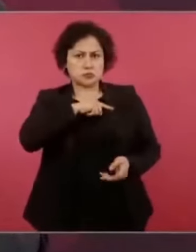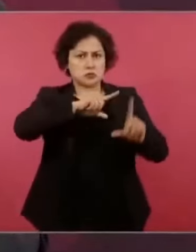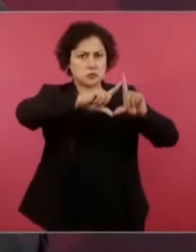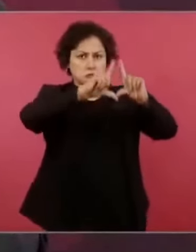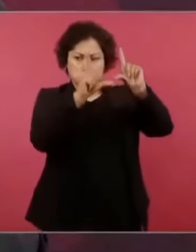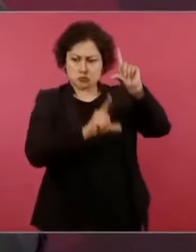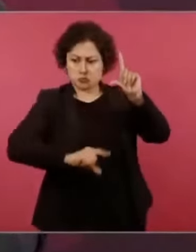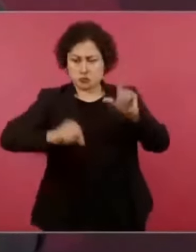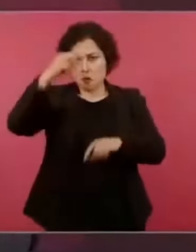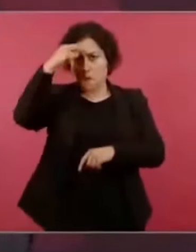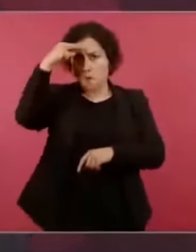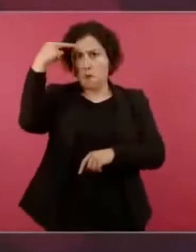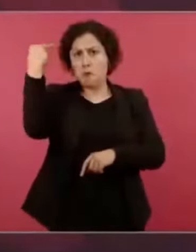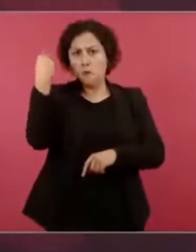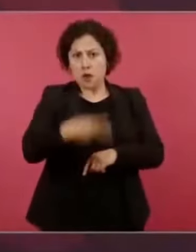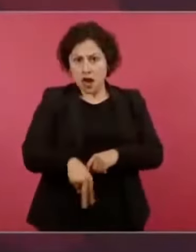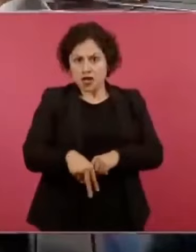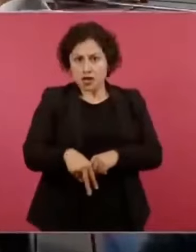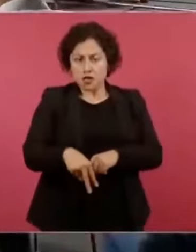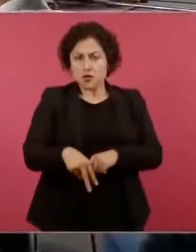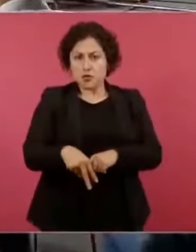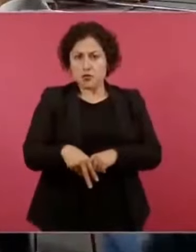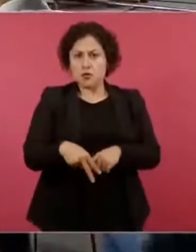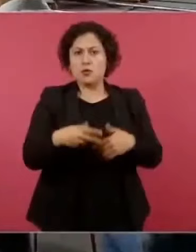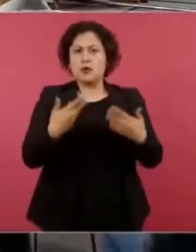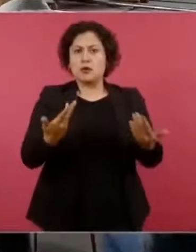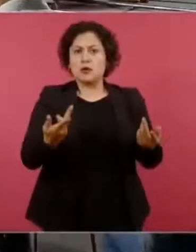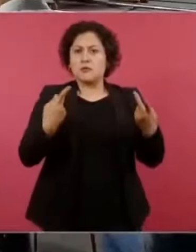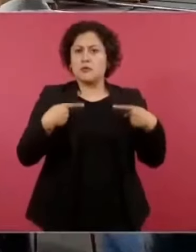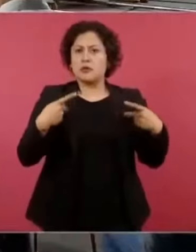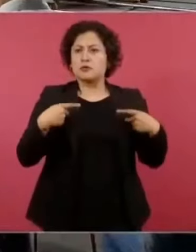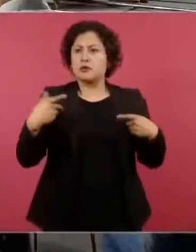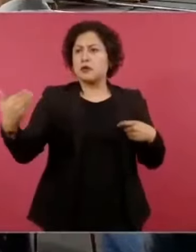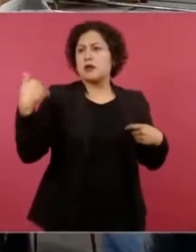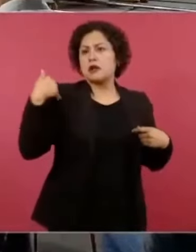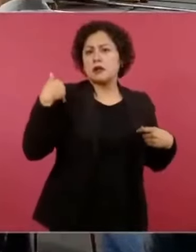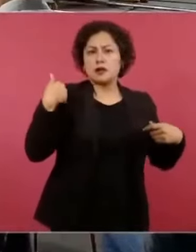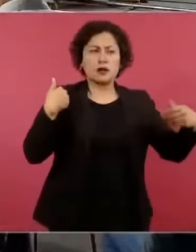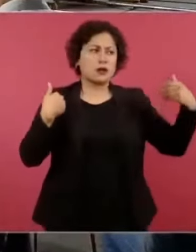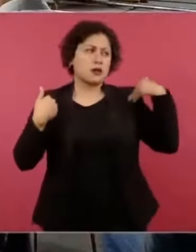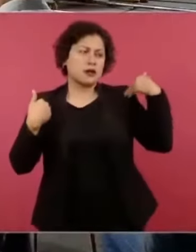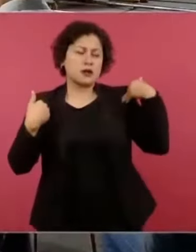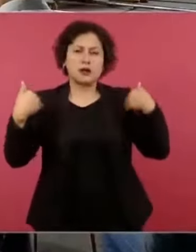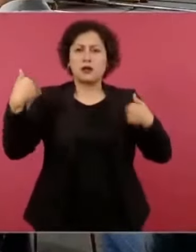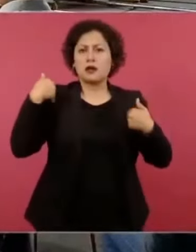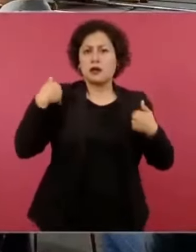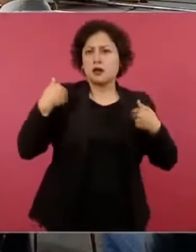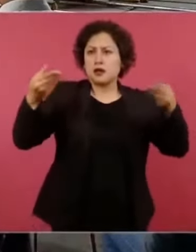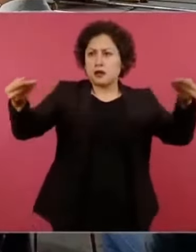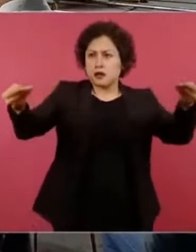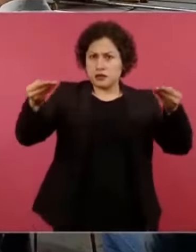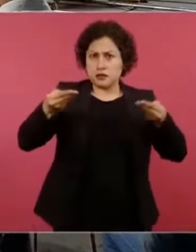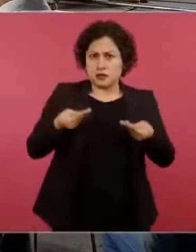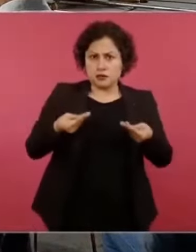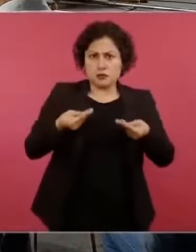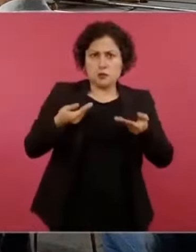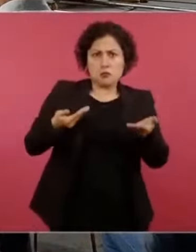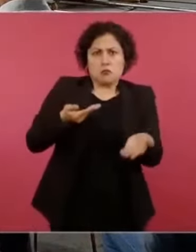nos paran la gente y nos entregan sus escritos,